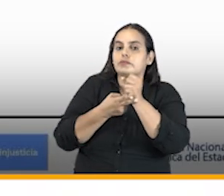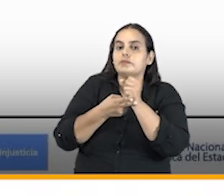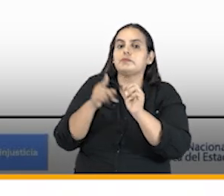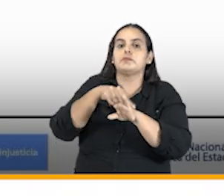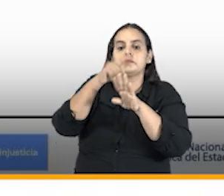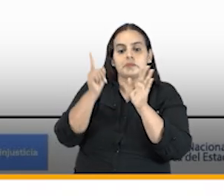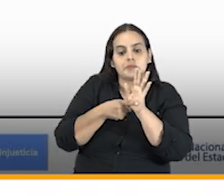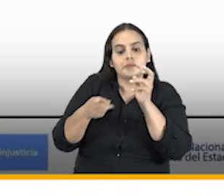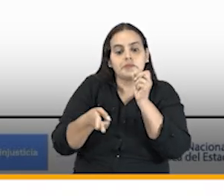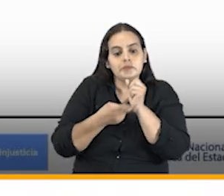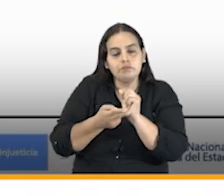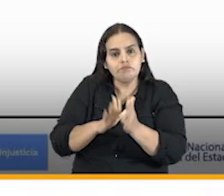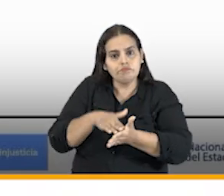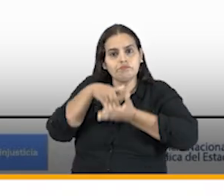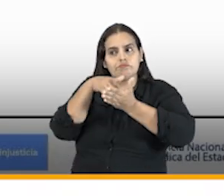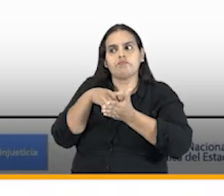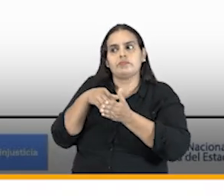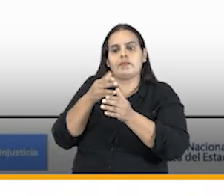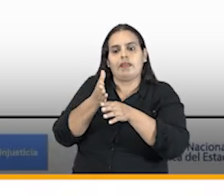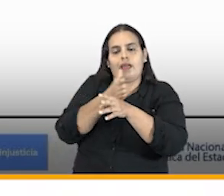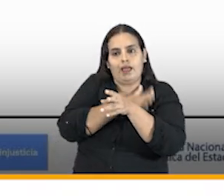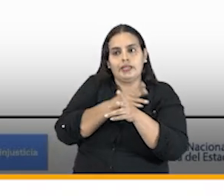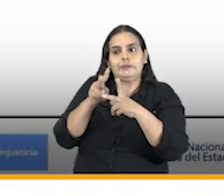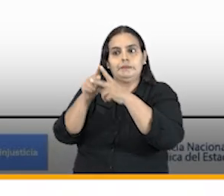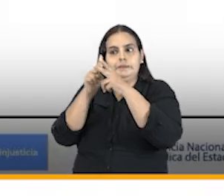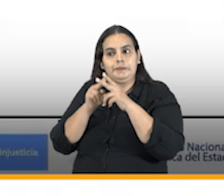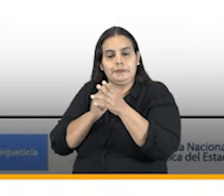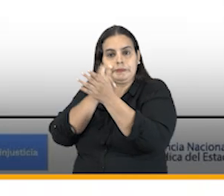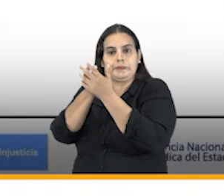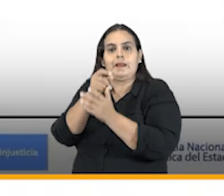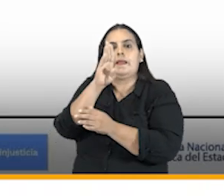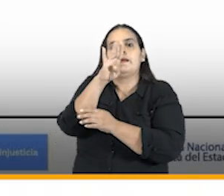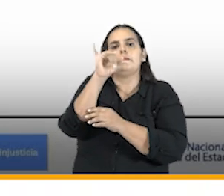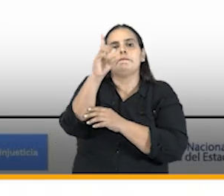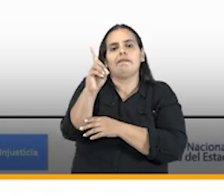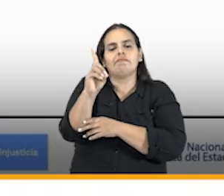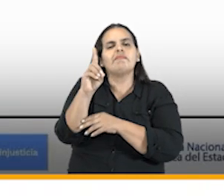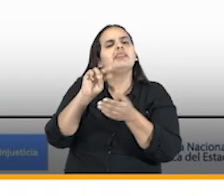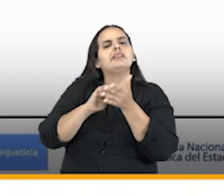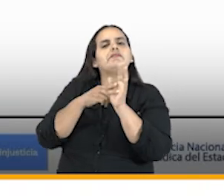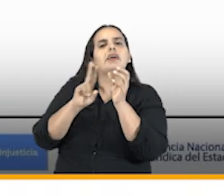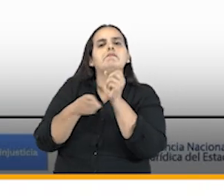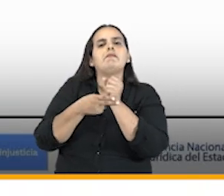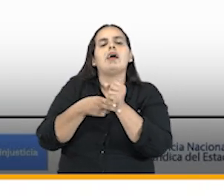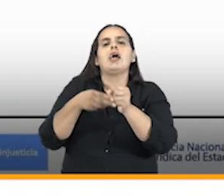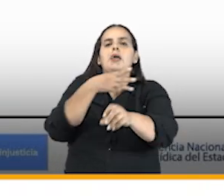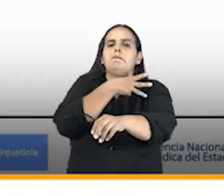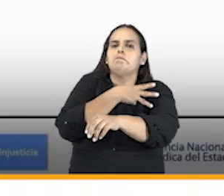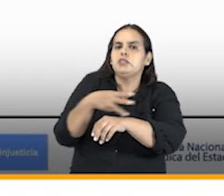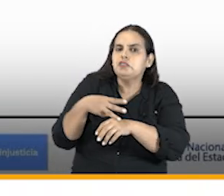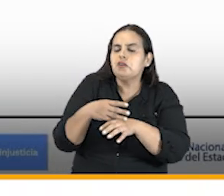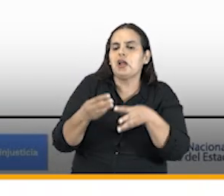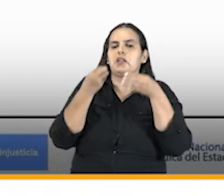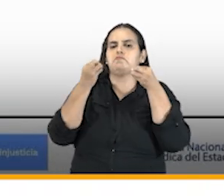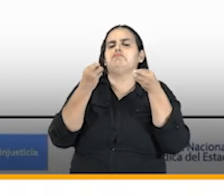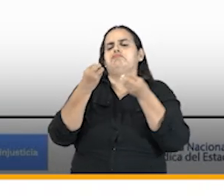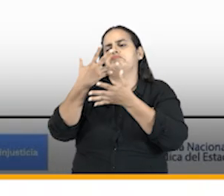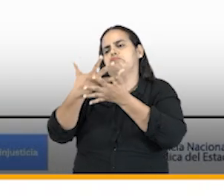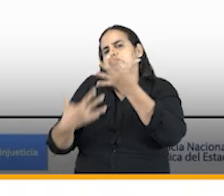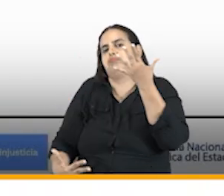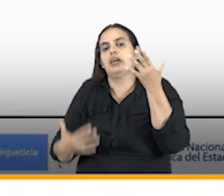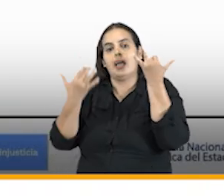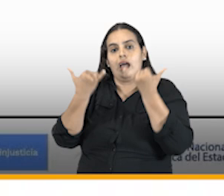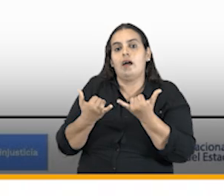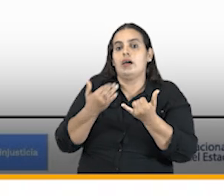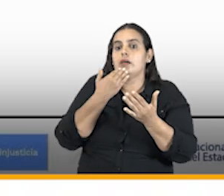agencia los ahorros que soportan el crédito del BID implican ahorros en billones de pesos que supondrían de